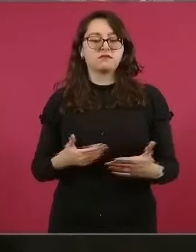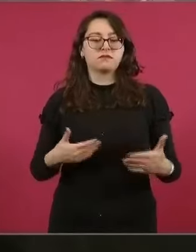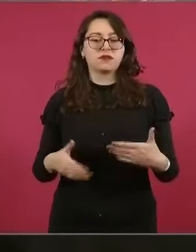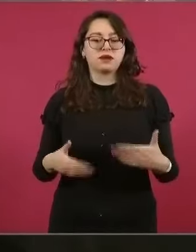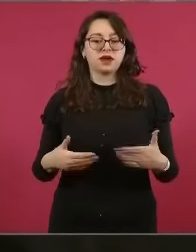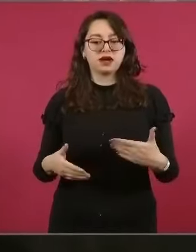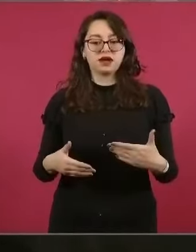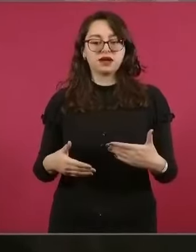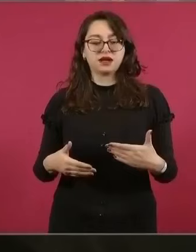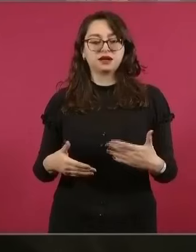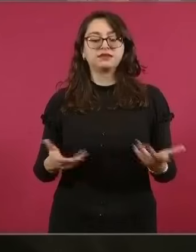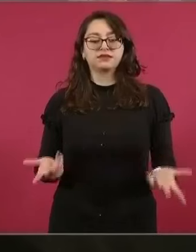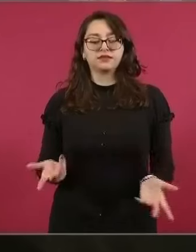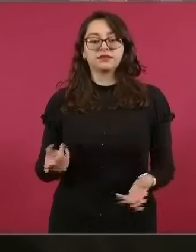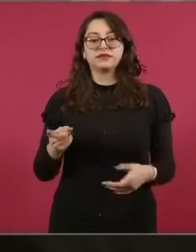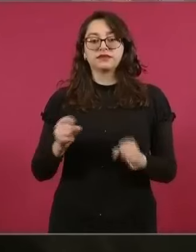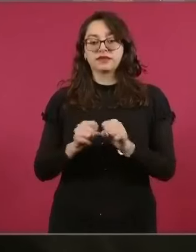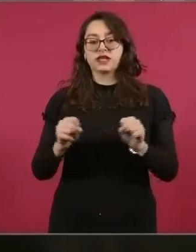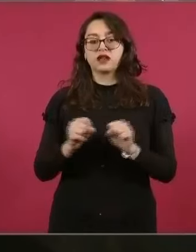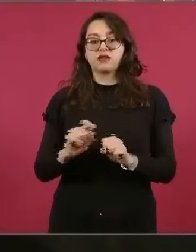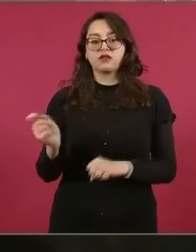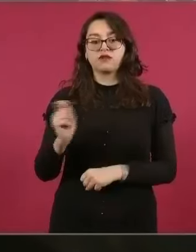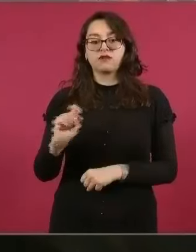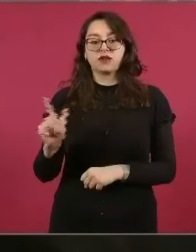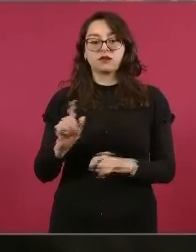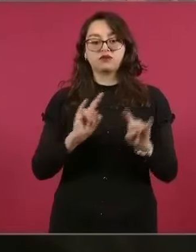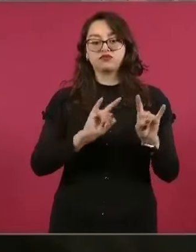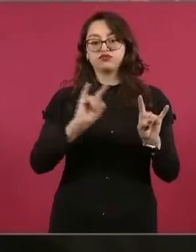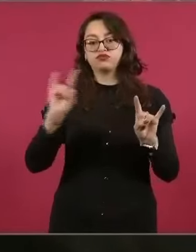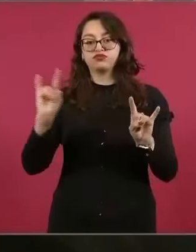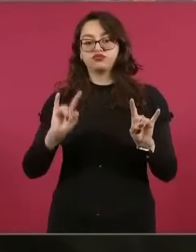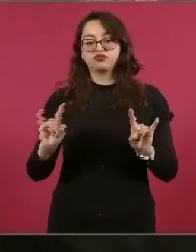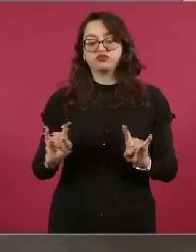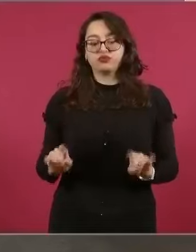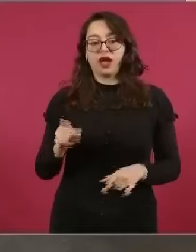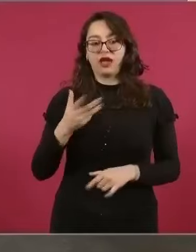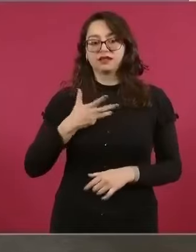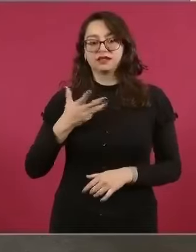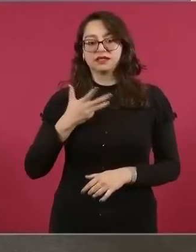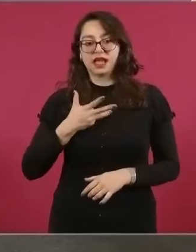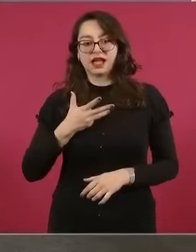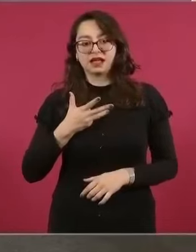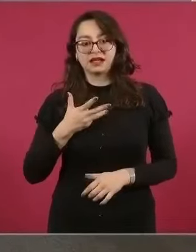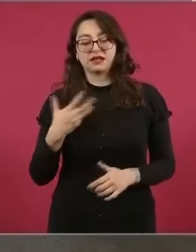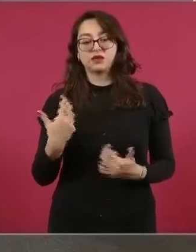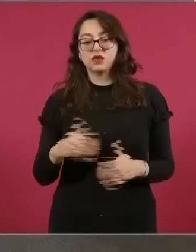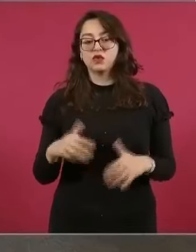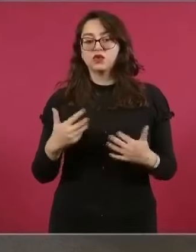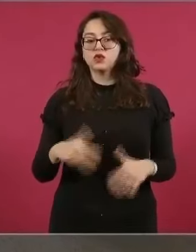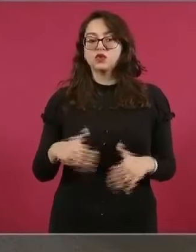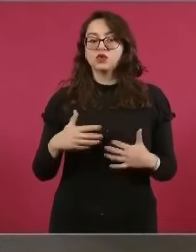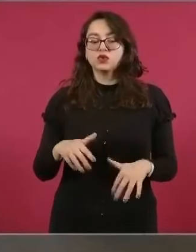Fíjense que está en el Salón de la Fama, y para entrar al Salón de la Fama del Béisbol, en grandes ligas,